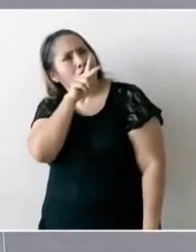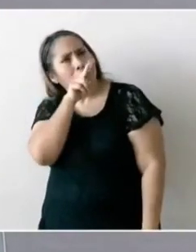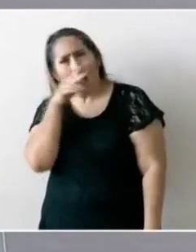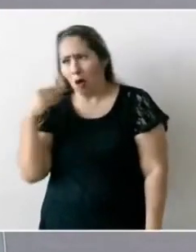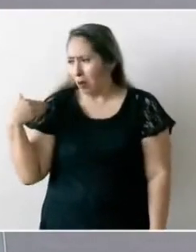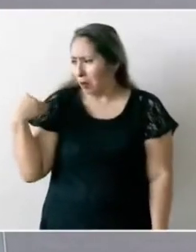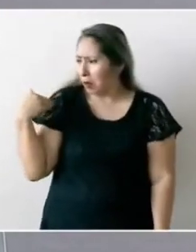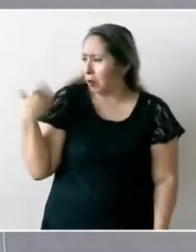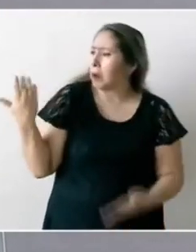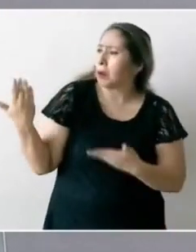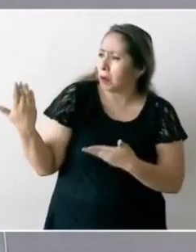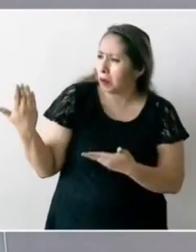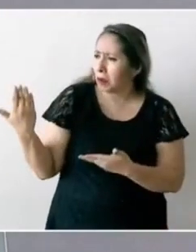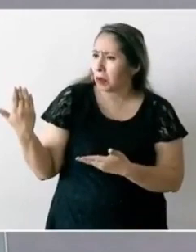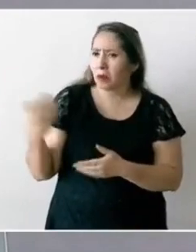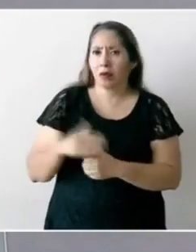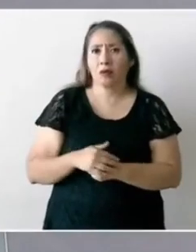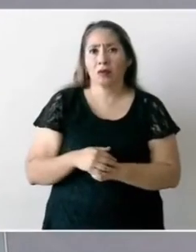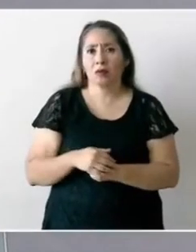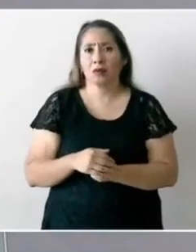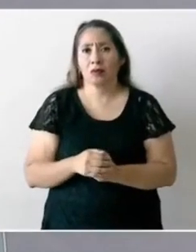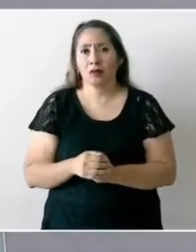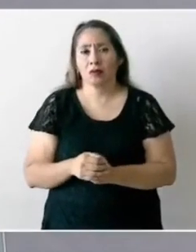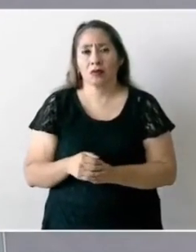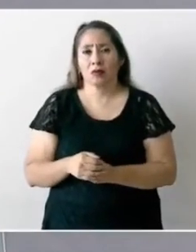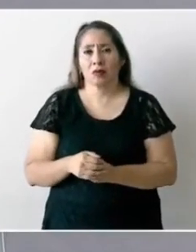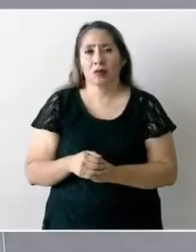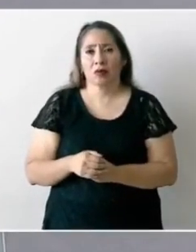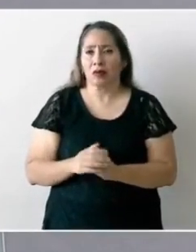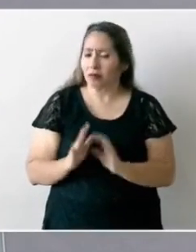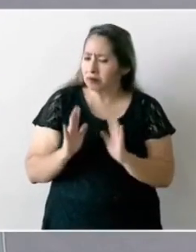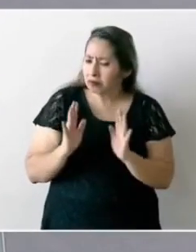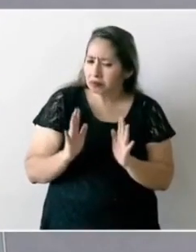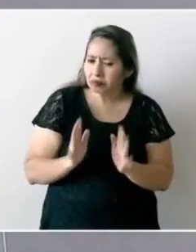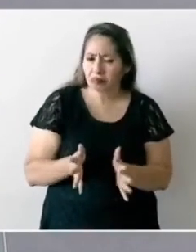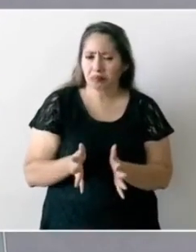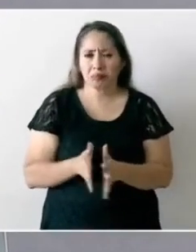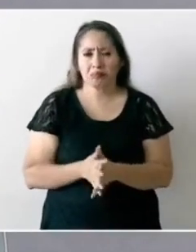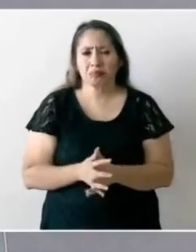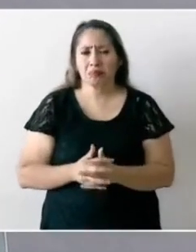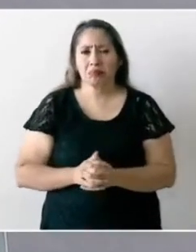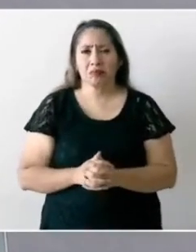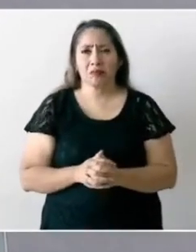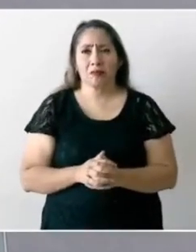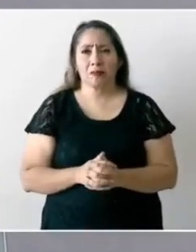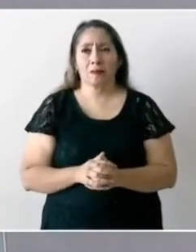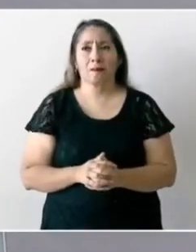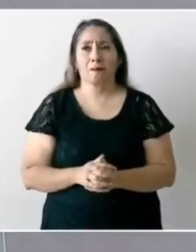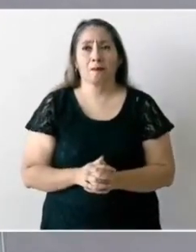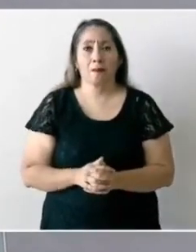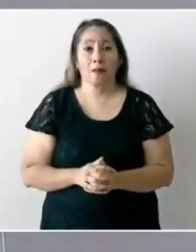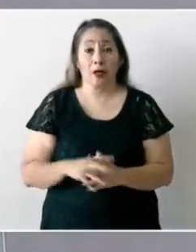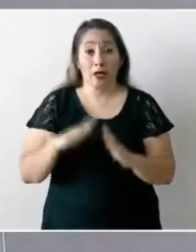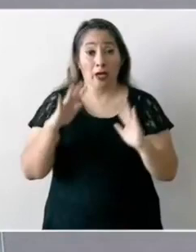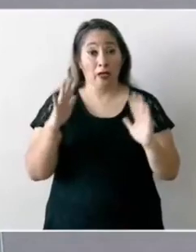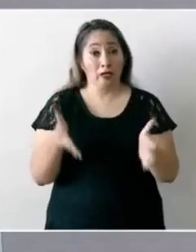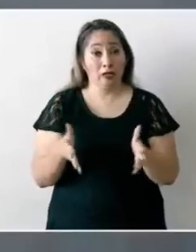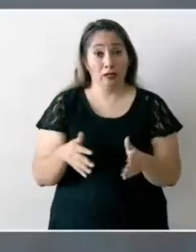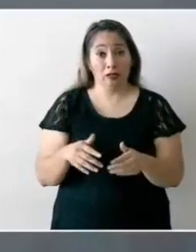me dijo el ingeniero Germán que ya este se habían amparado